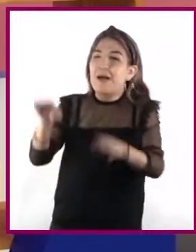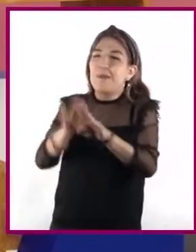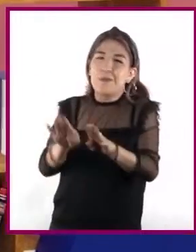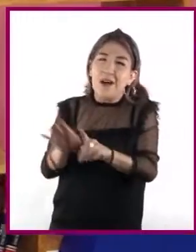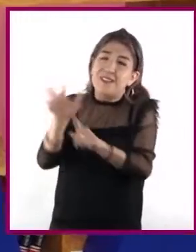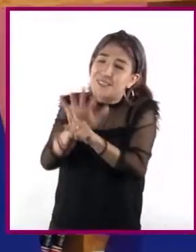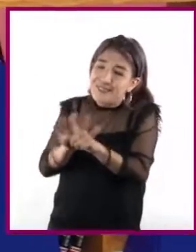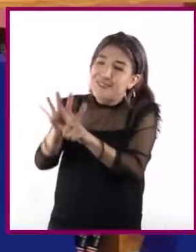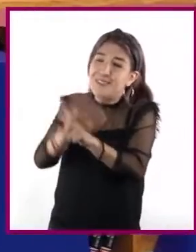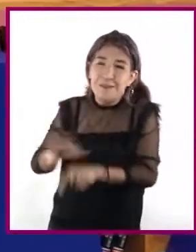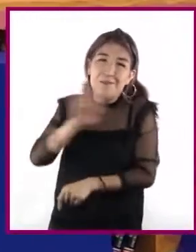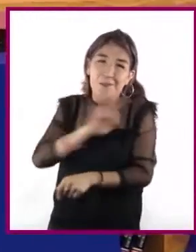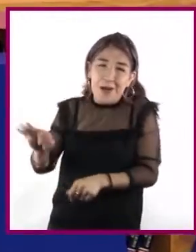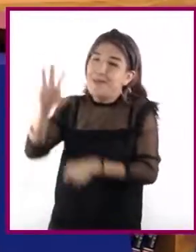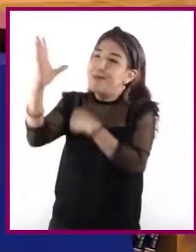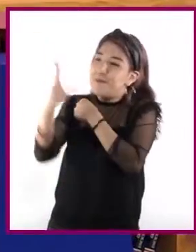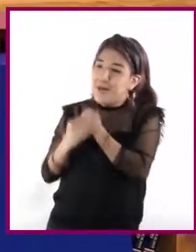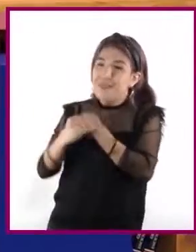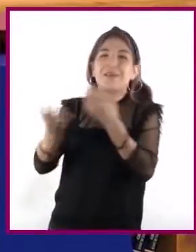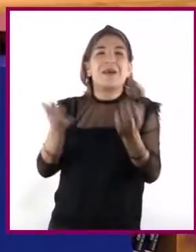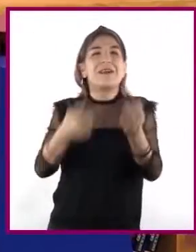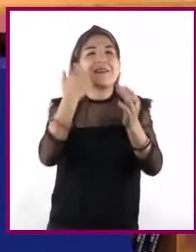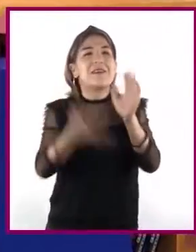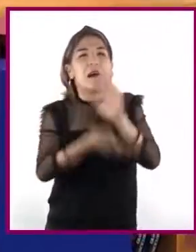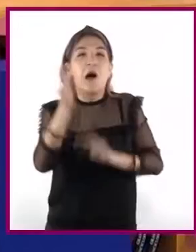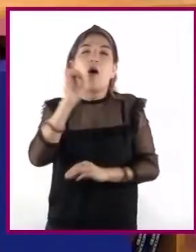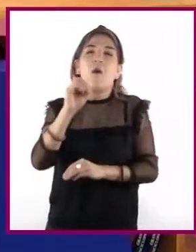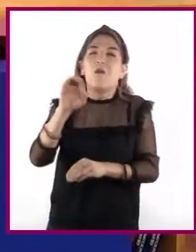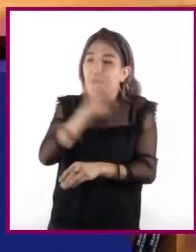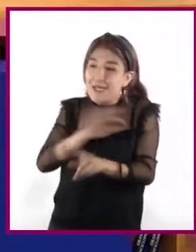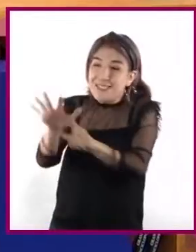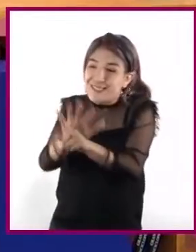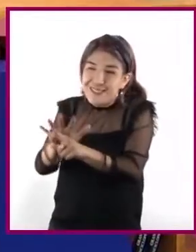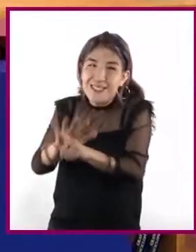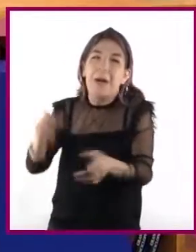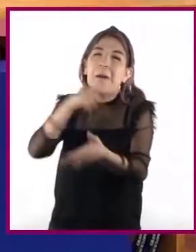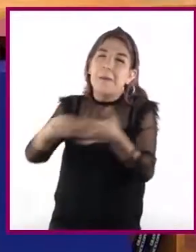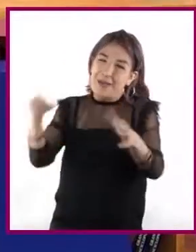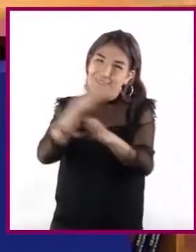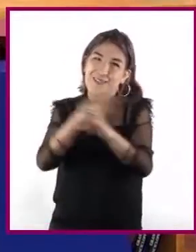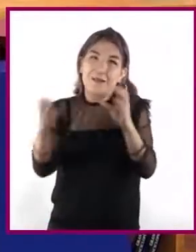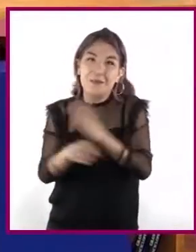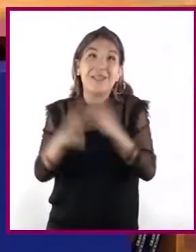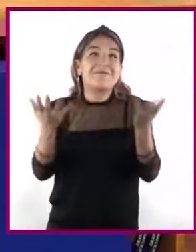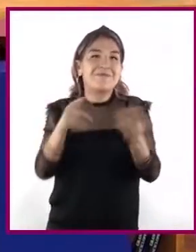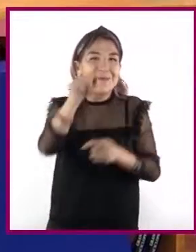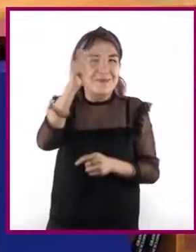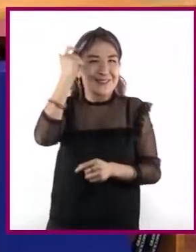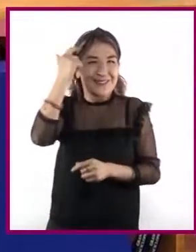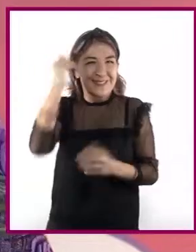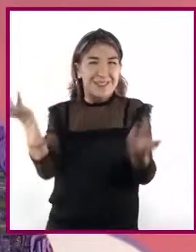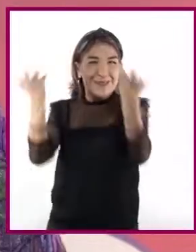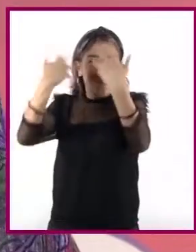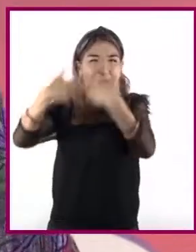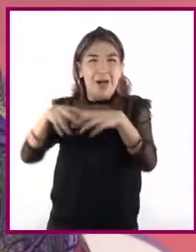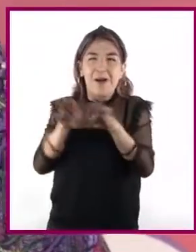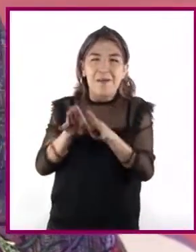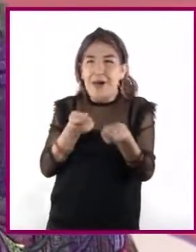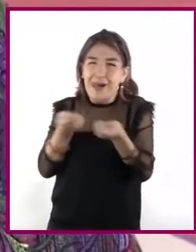que les dé un permiso o cuando queremos adquirir algún artículo y es necesario poner en juego sus habilidades argumentativas.